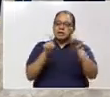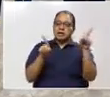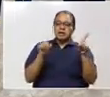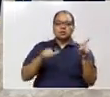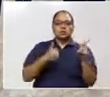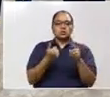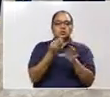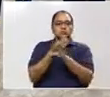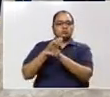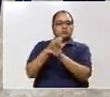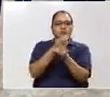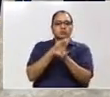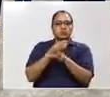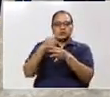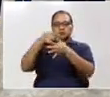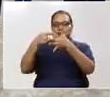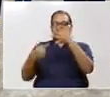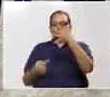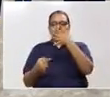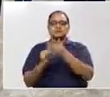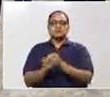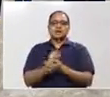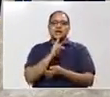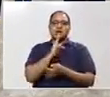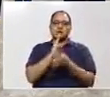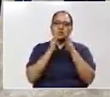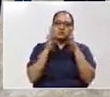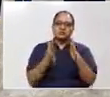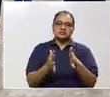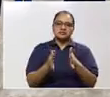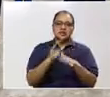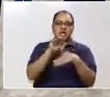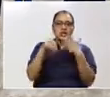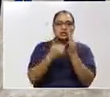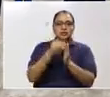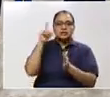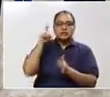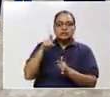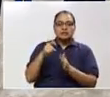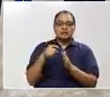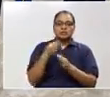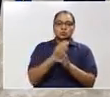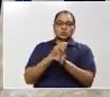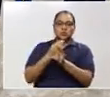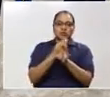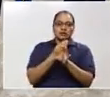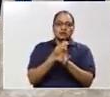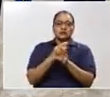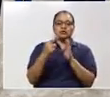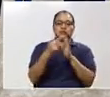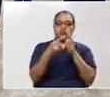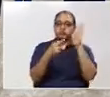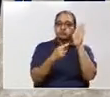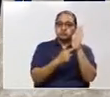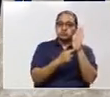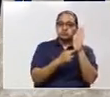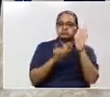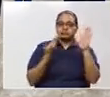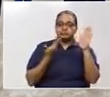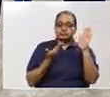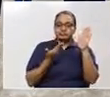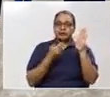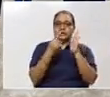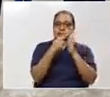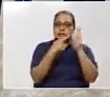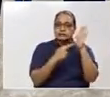protocolos de bioseguridad. Pueblo hondureño, todos debemos de cumplir con nuestra parte. A través de estas medidas